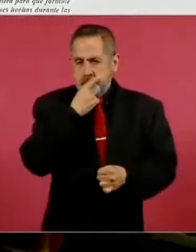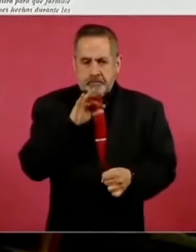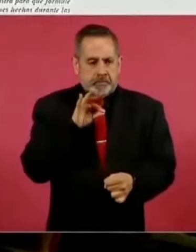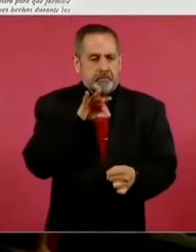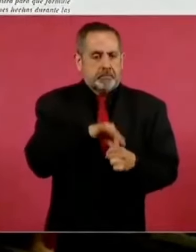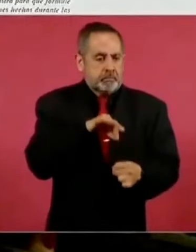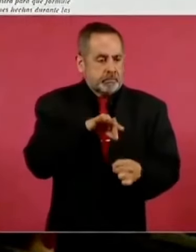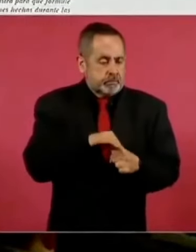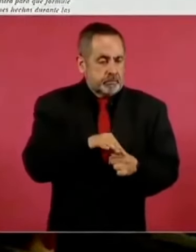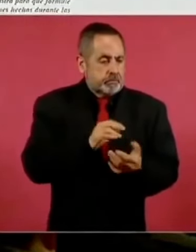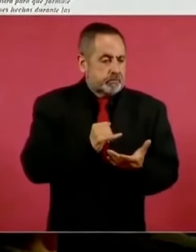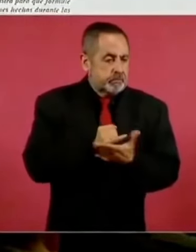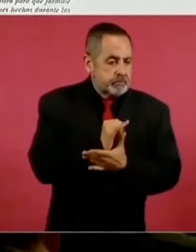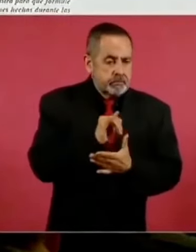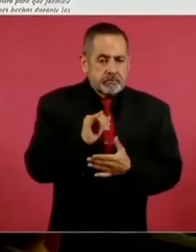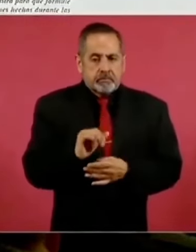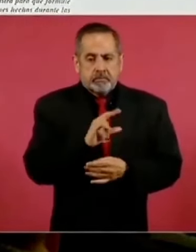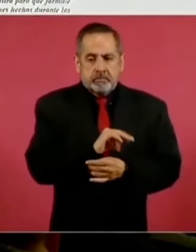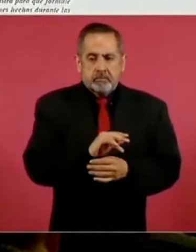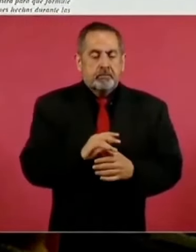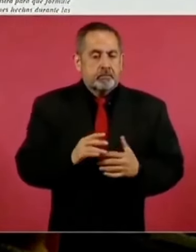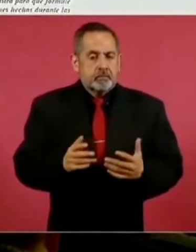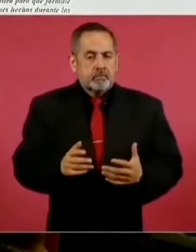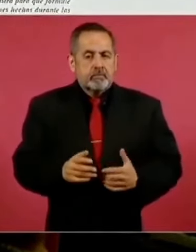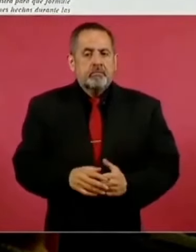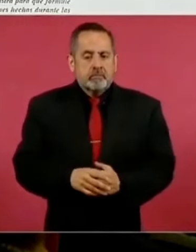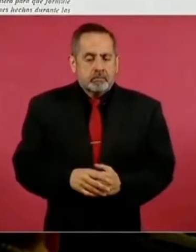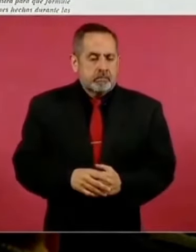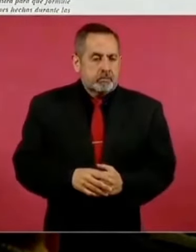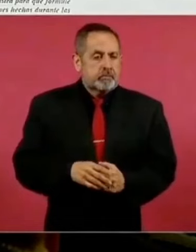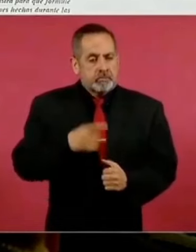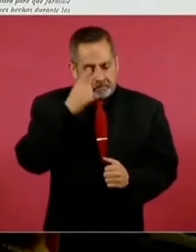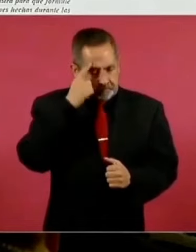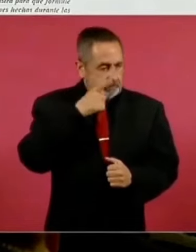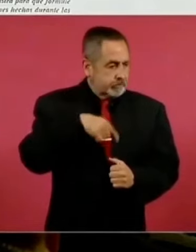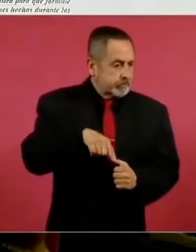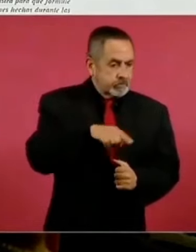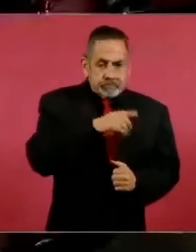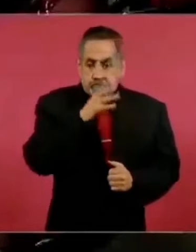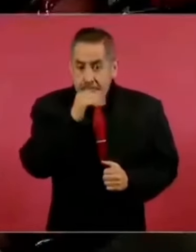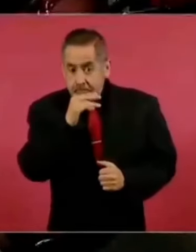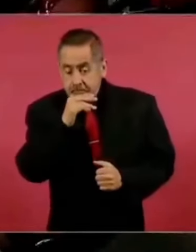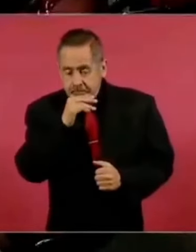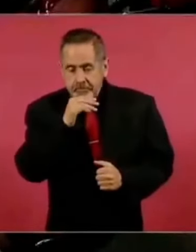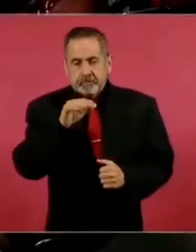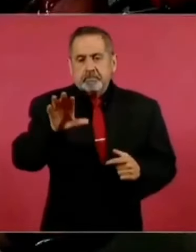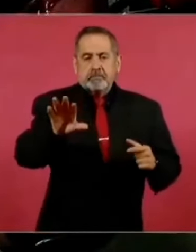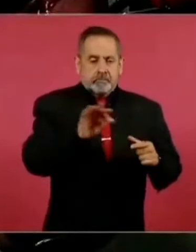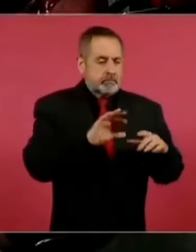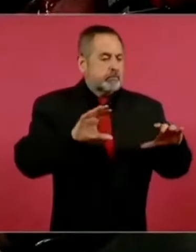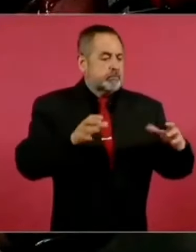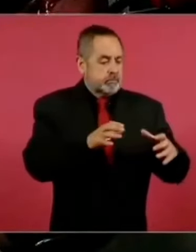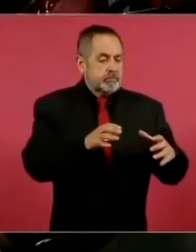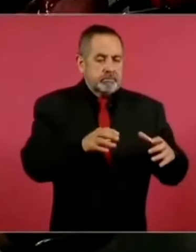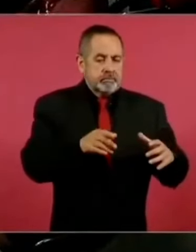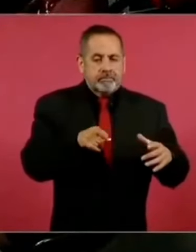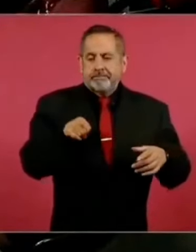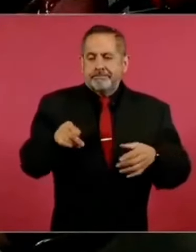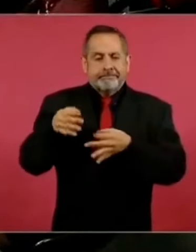voto cuando la intervención de dicho ministro